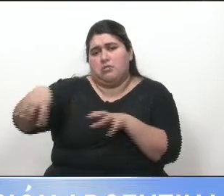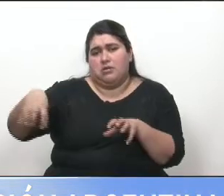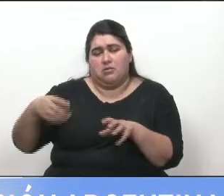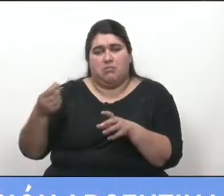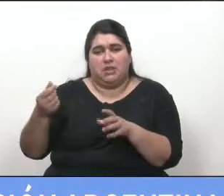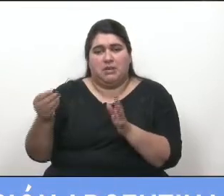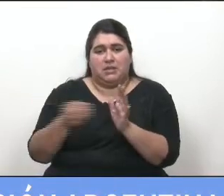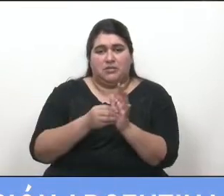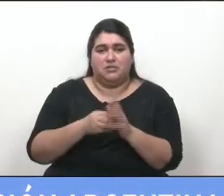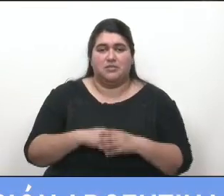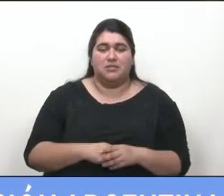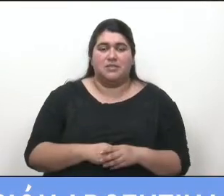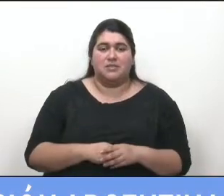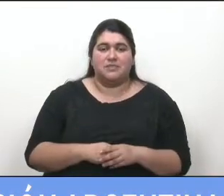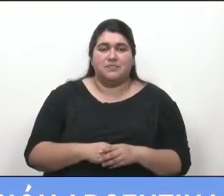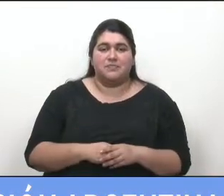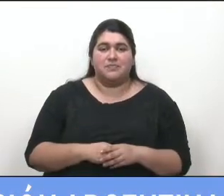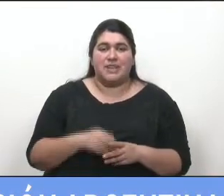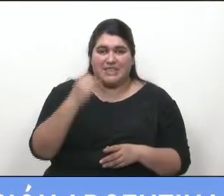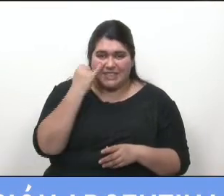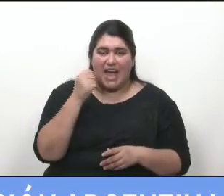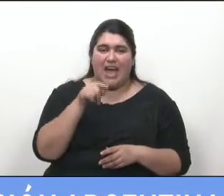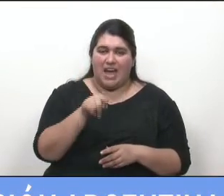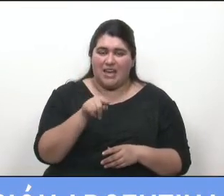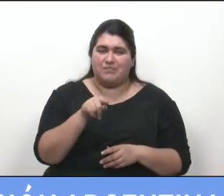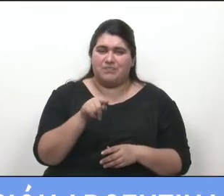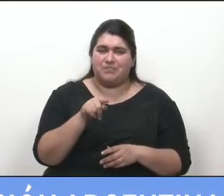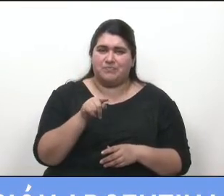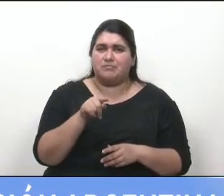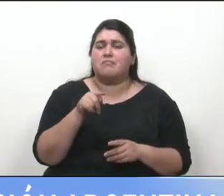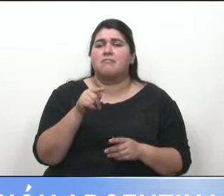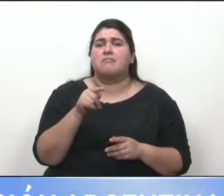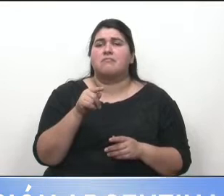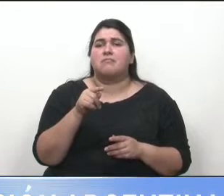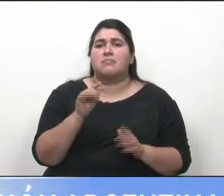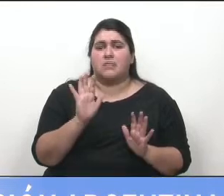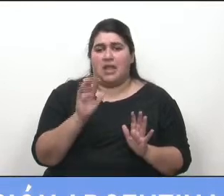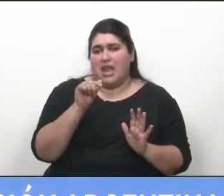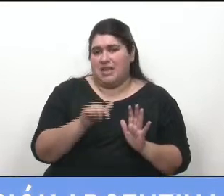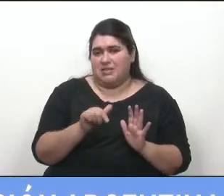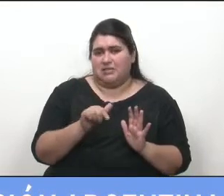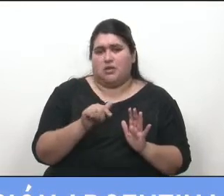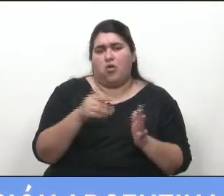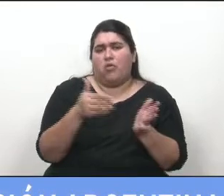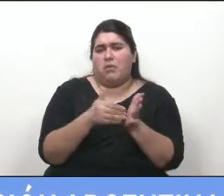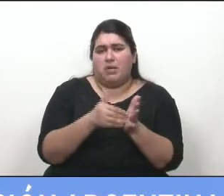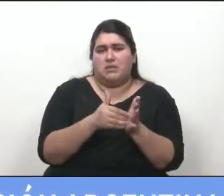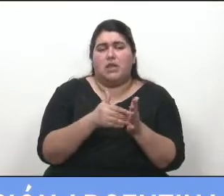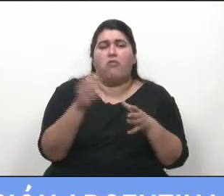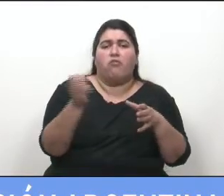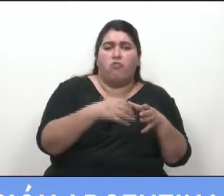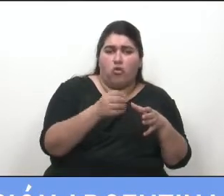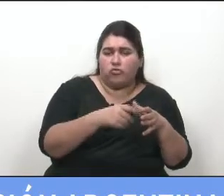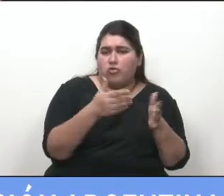Bueno, están impedidos, mejor dicho, están impedidos, bien digo, de exteriorizarse fondos en los